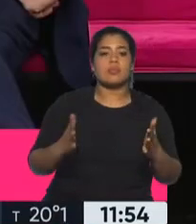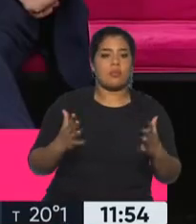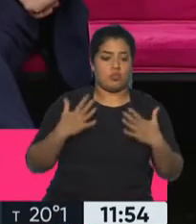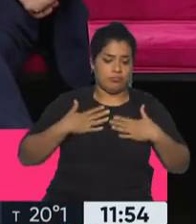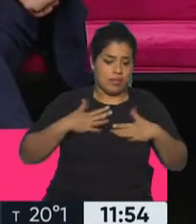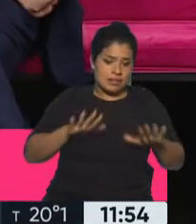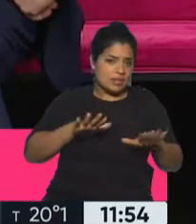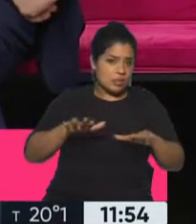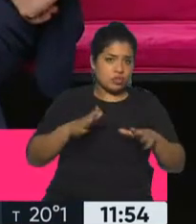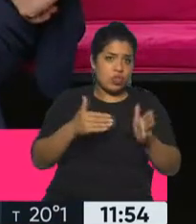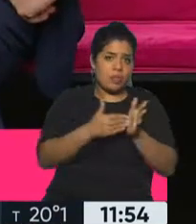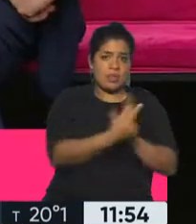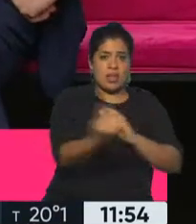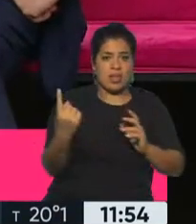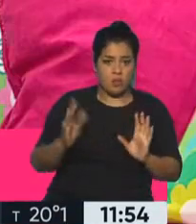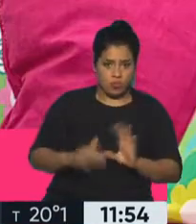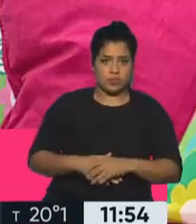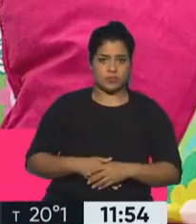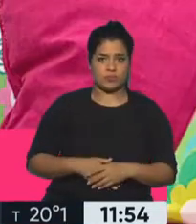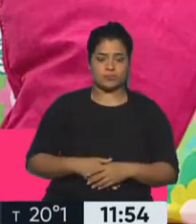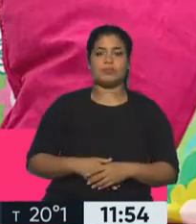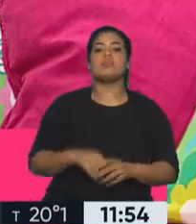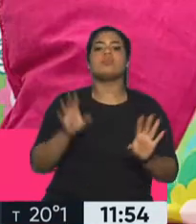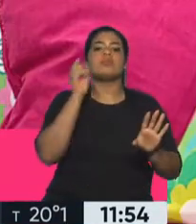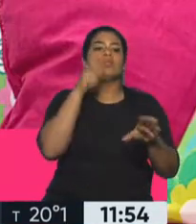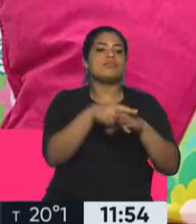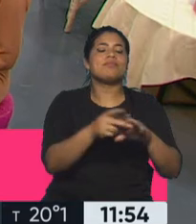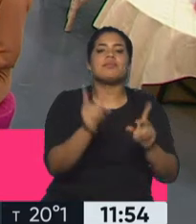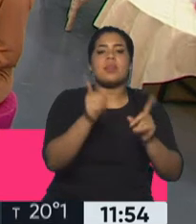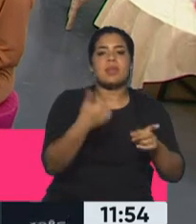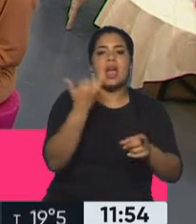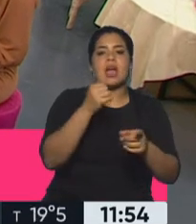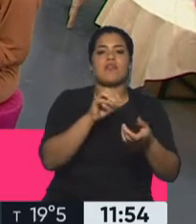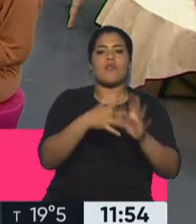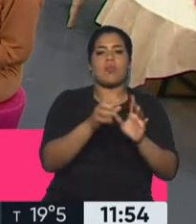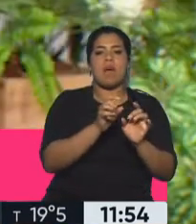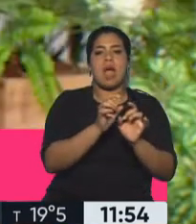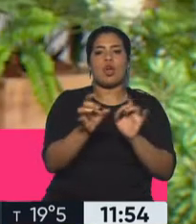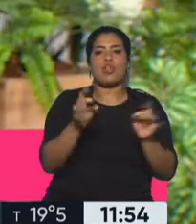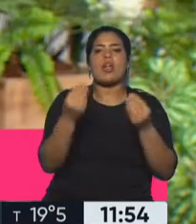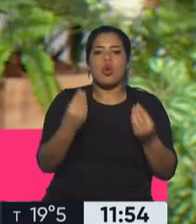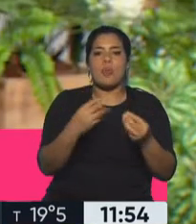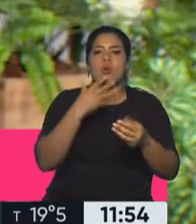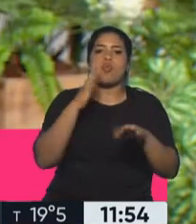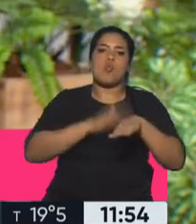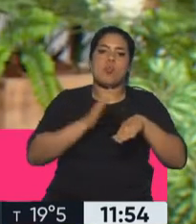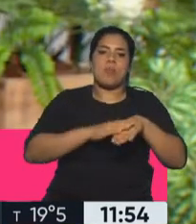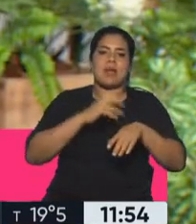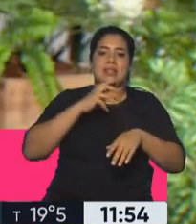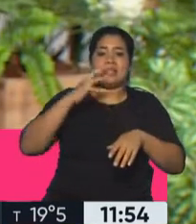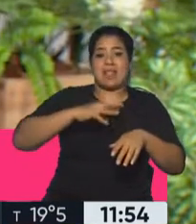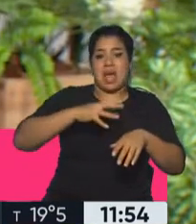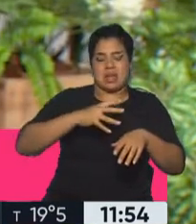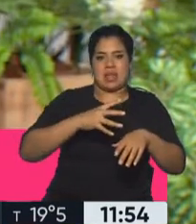circunstancias, incluido el tripanoso macros. Claro. Porque además, disculpa, hay otra vía de transmisión que es la transfusional. En Argentina se controlan los bancos de sangre, por eso